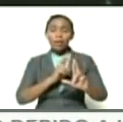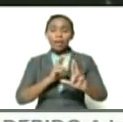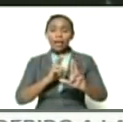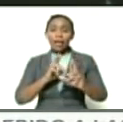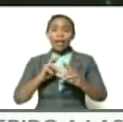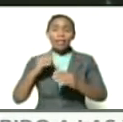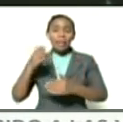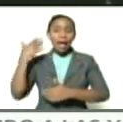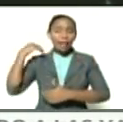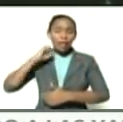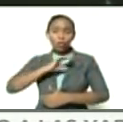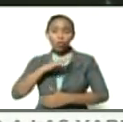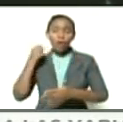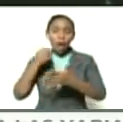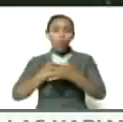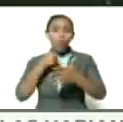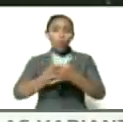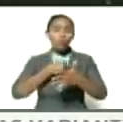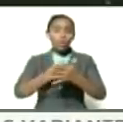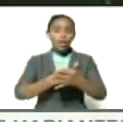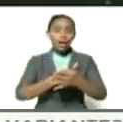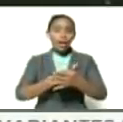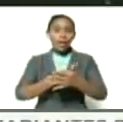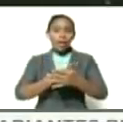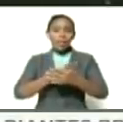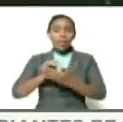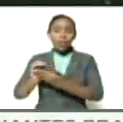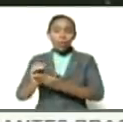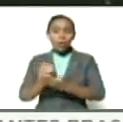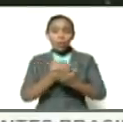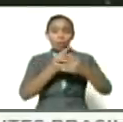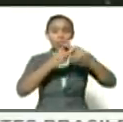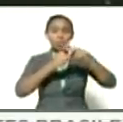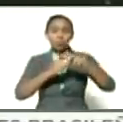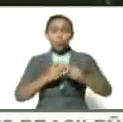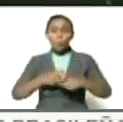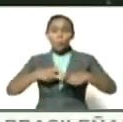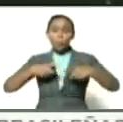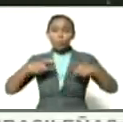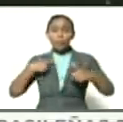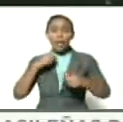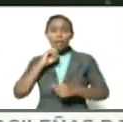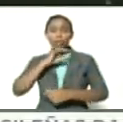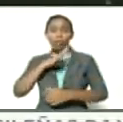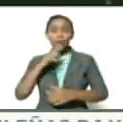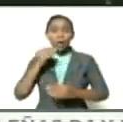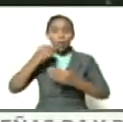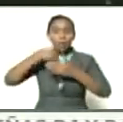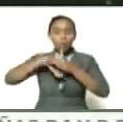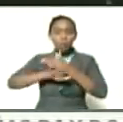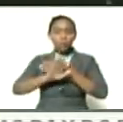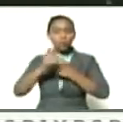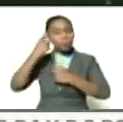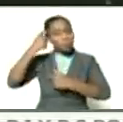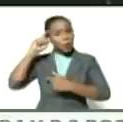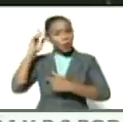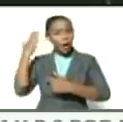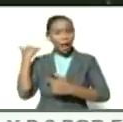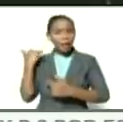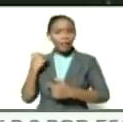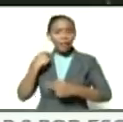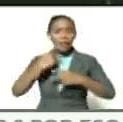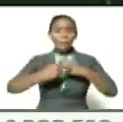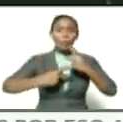luchas, de una acumulación de historias, de una acumulación de